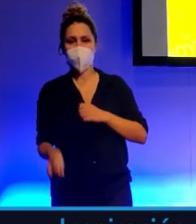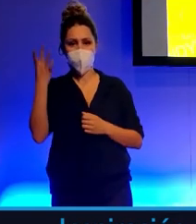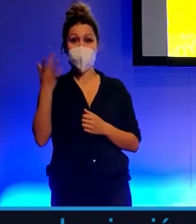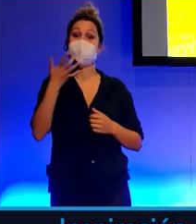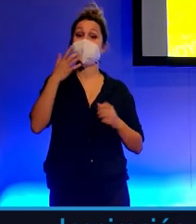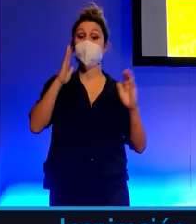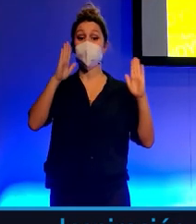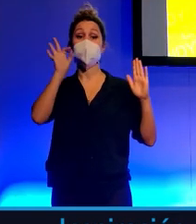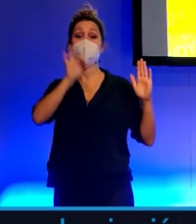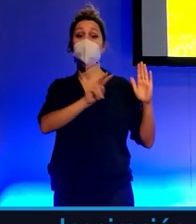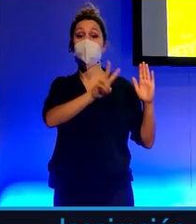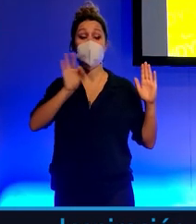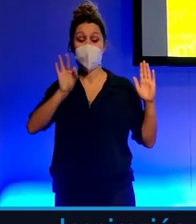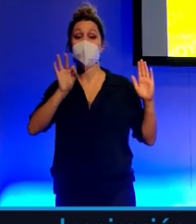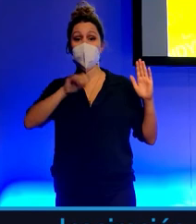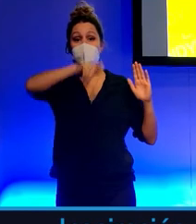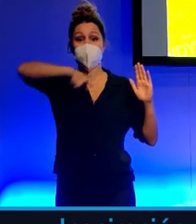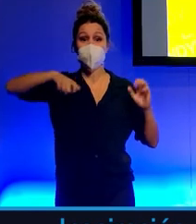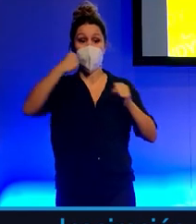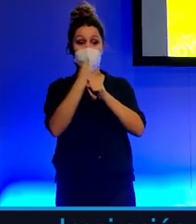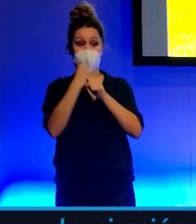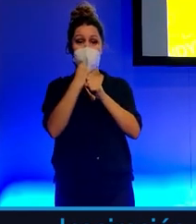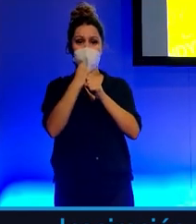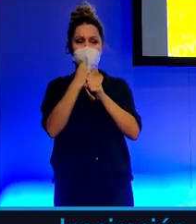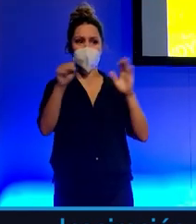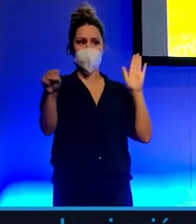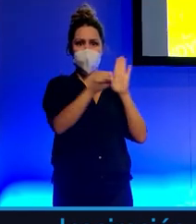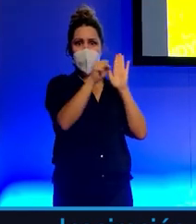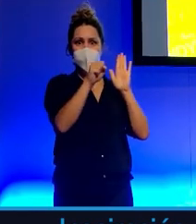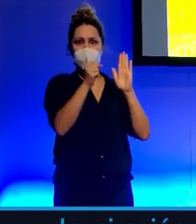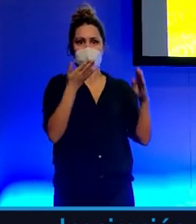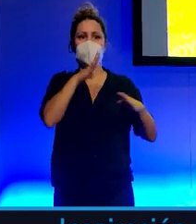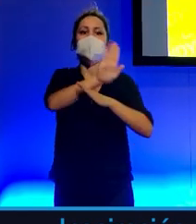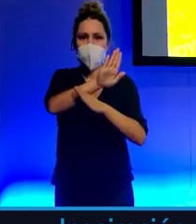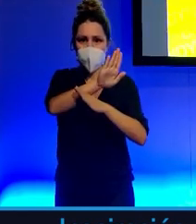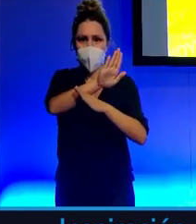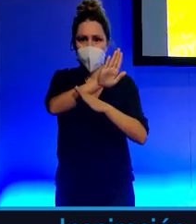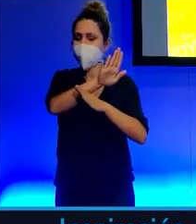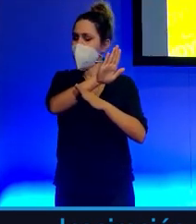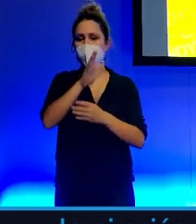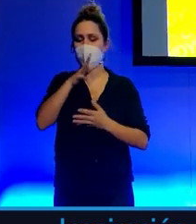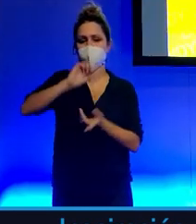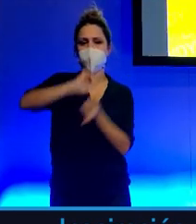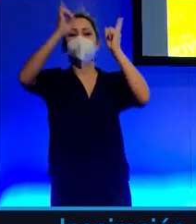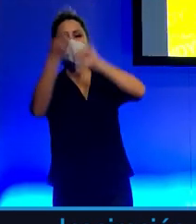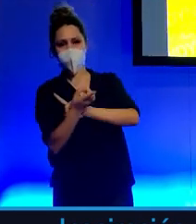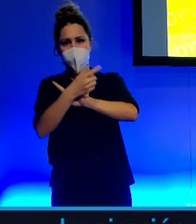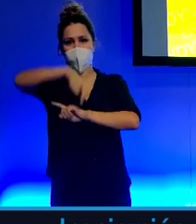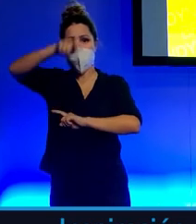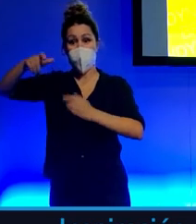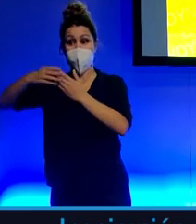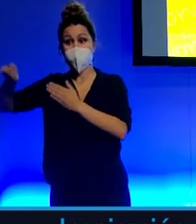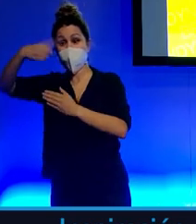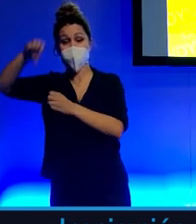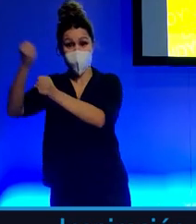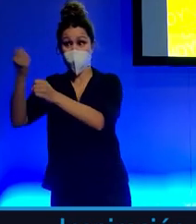el siglo XX los empleados eran los embajadores de la marca, en el siglo XXI los empleados son la marca.